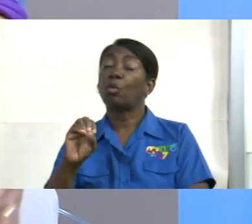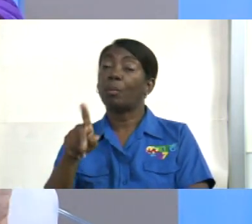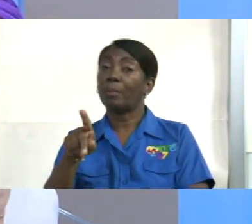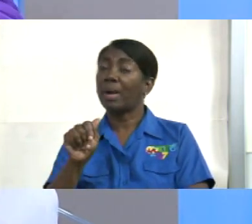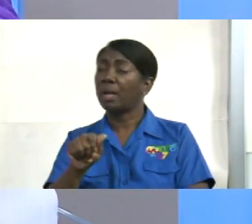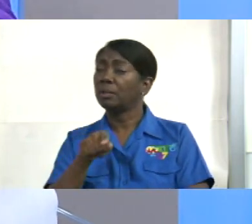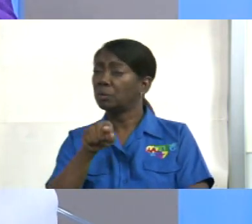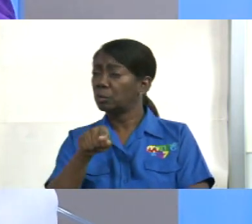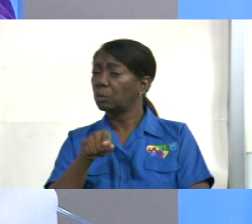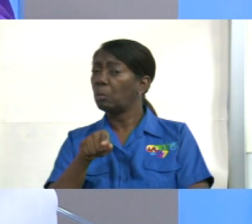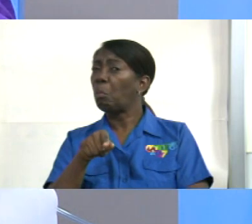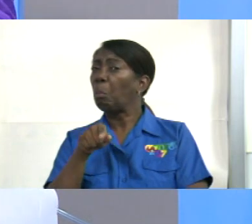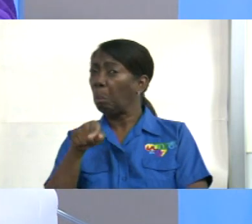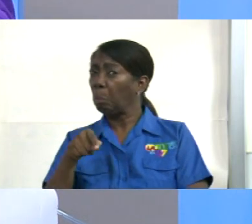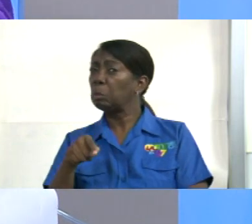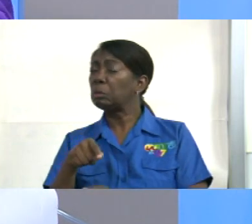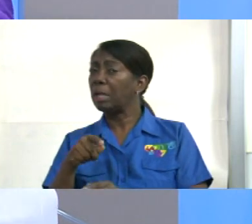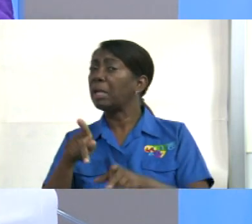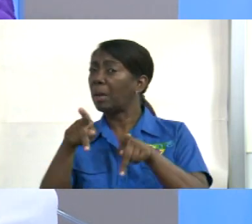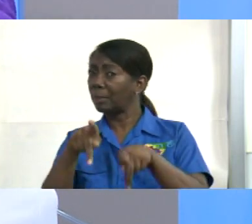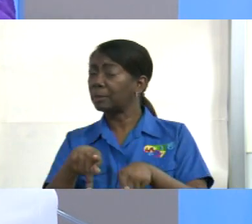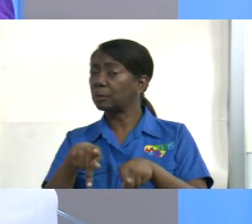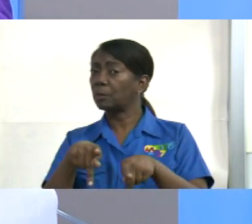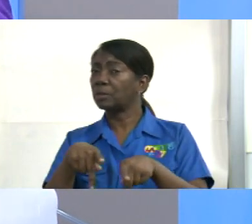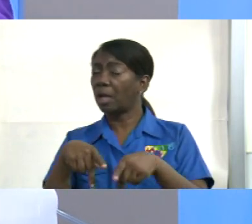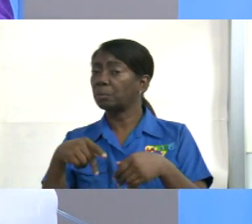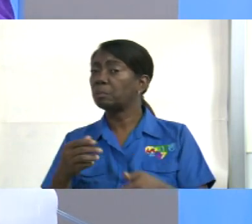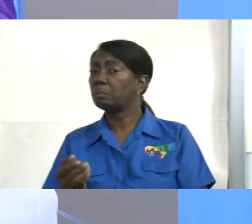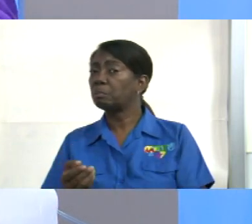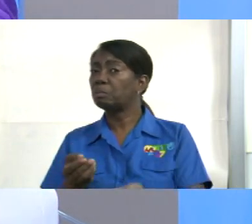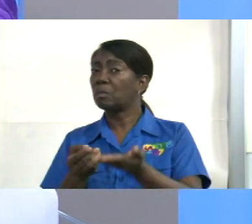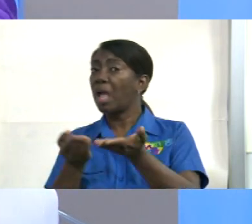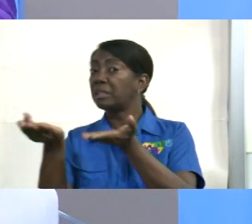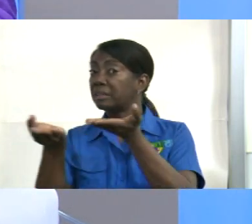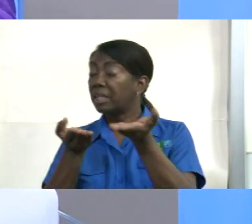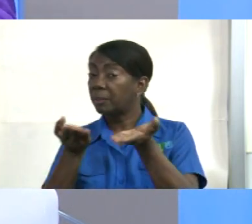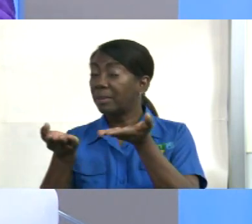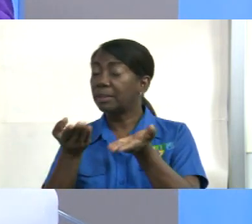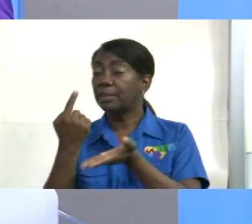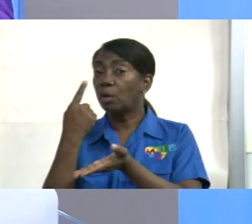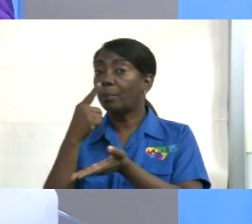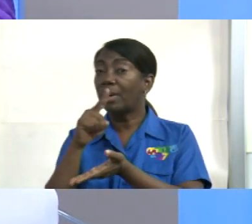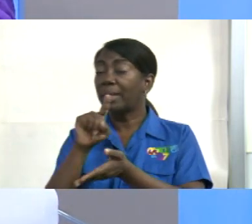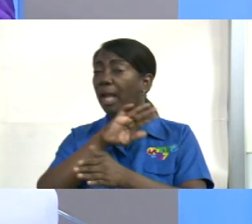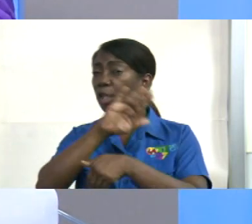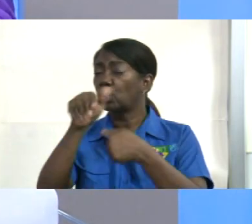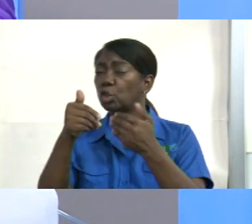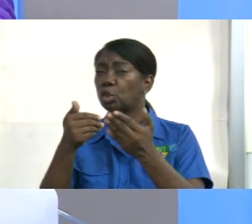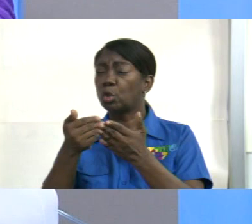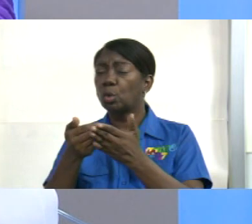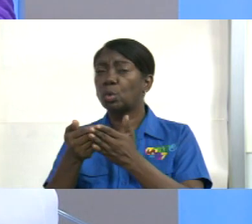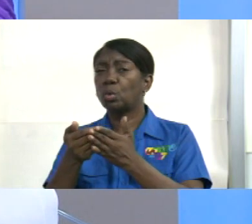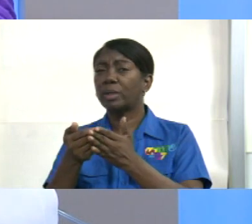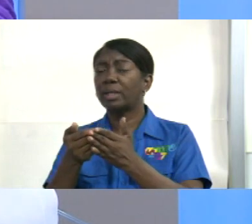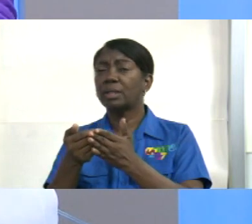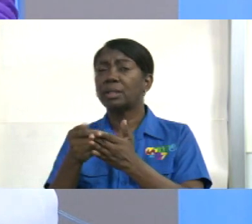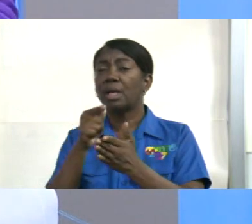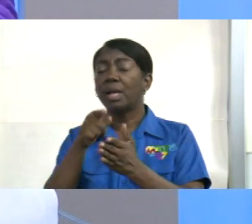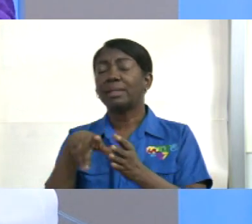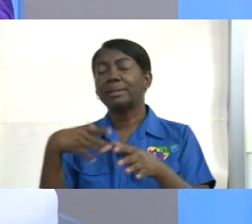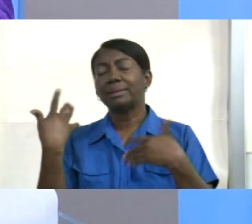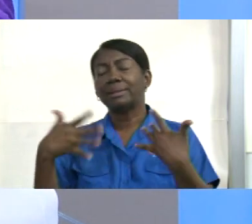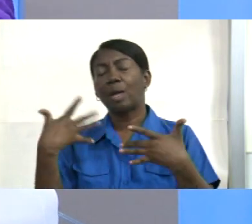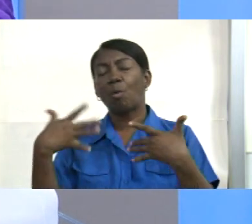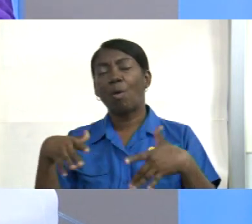los más destacados en los últimos tiempos ha sido el servicio que prestó para organizar todo lo que tenía que ver con ese magno